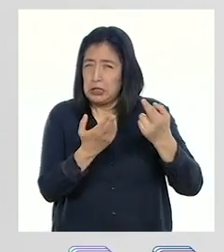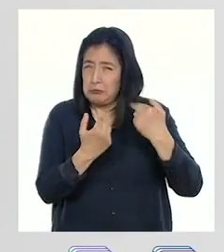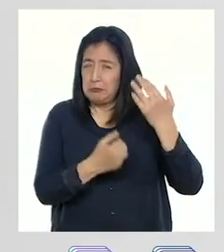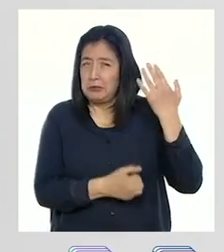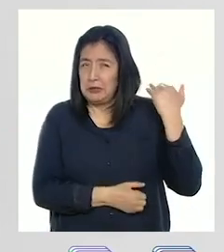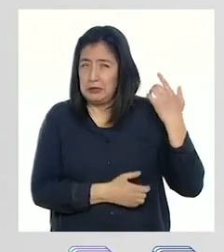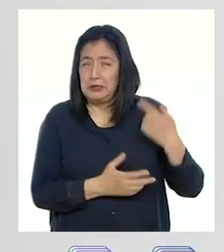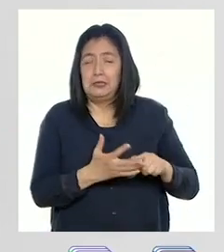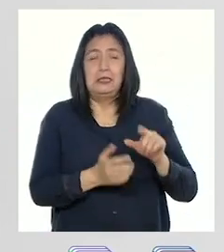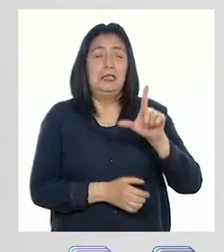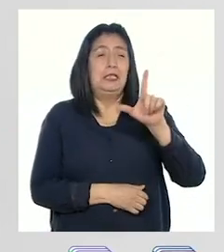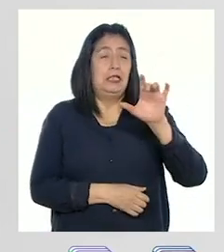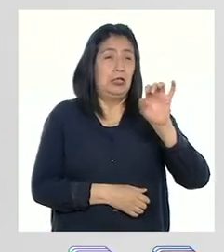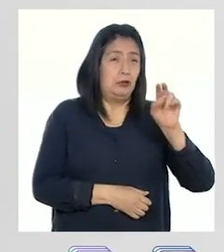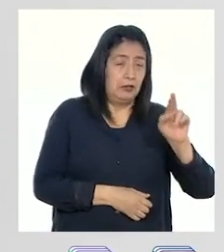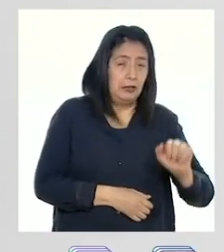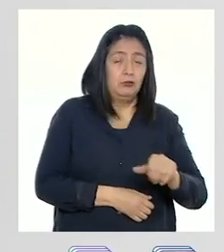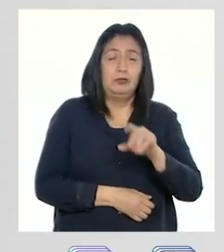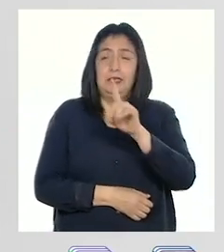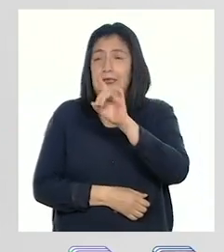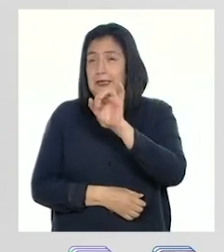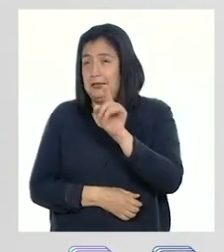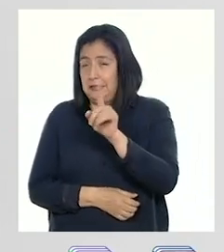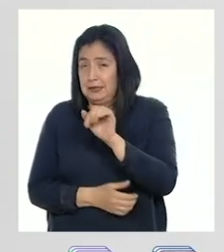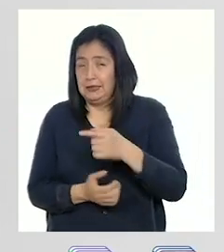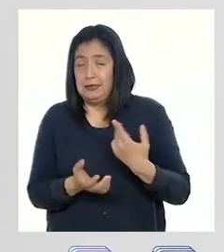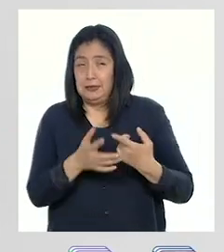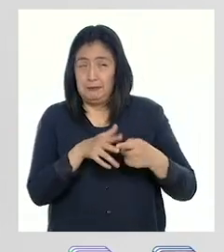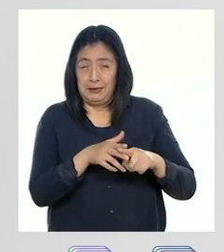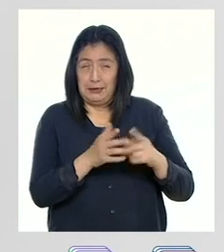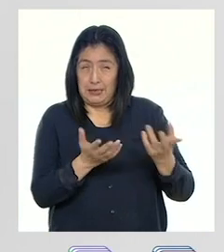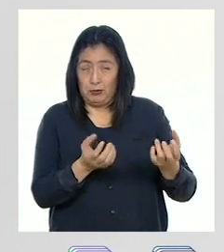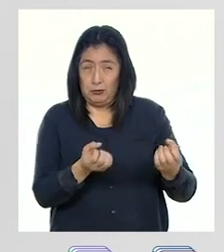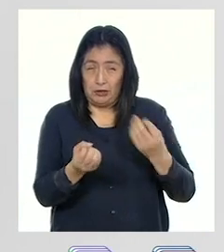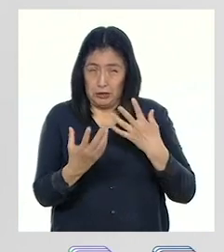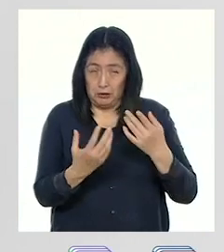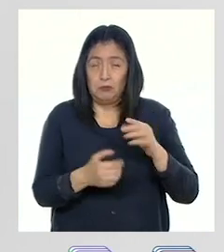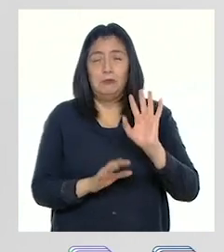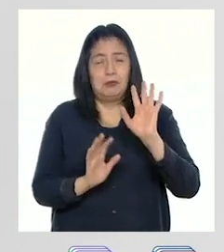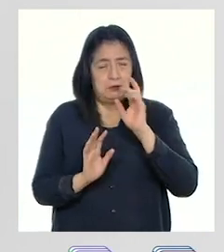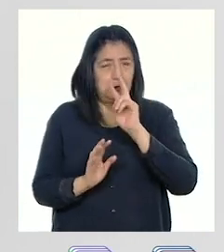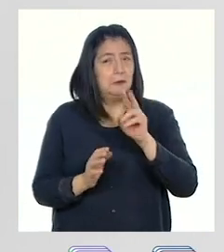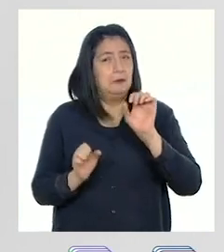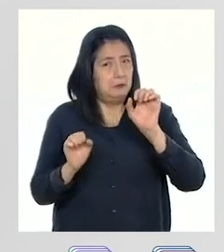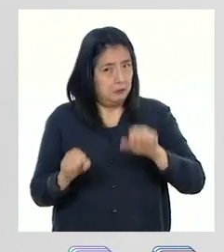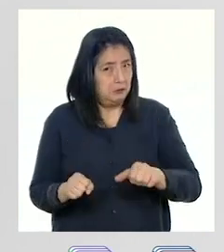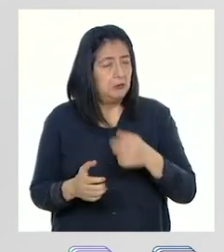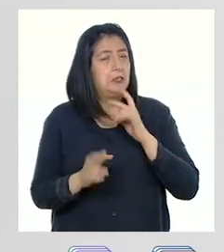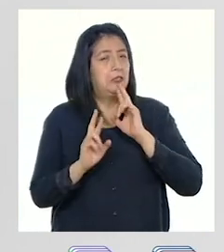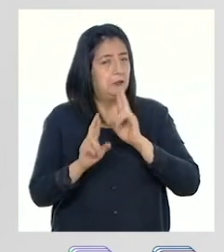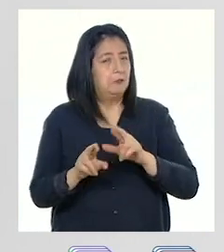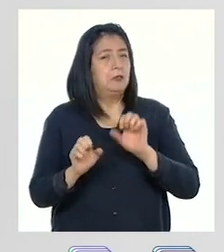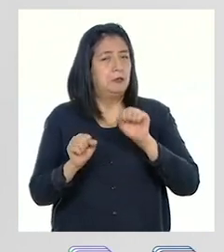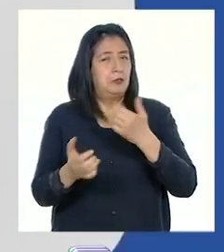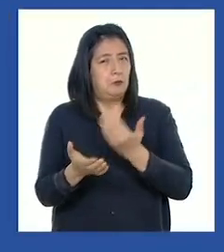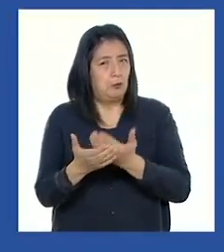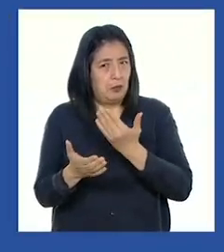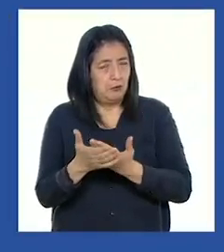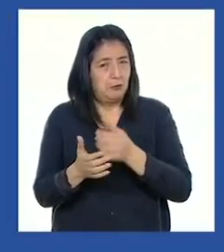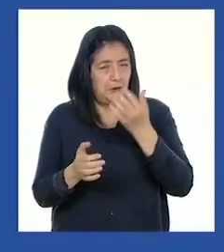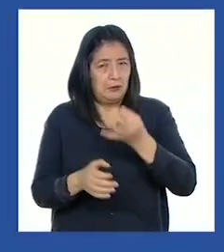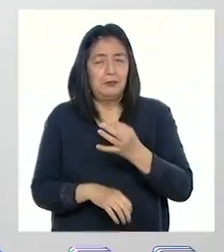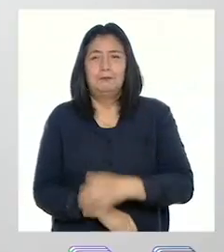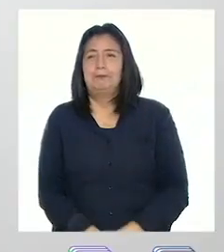iniciales que Leonardo y Danixa dieron al iniciar la actividad? Vamos a ver si estas se comprobaron.